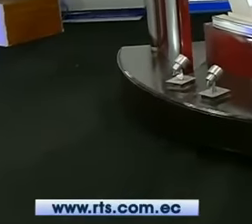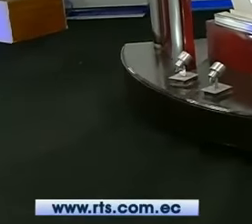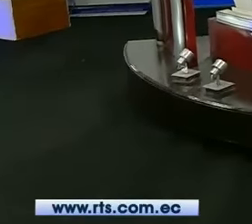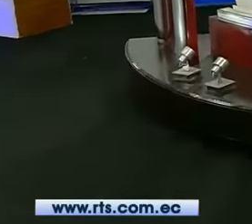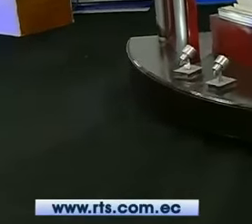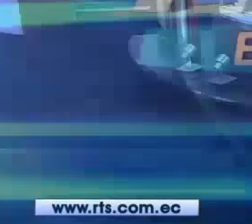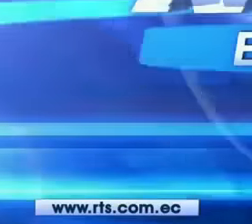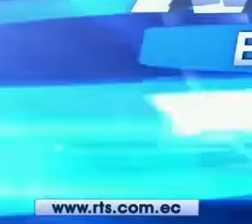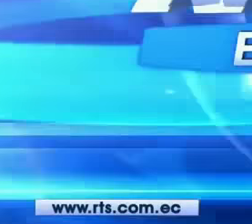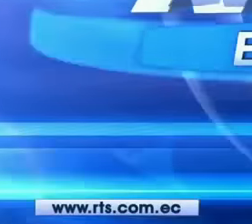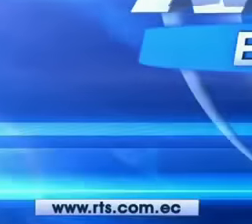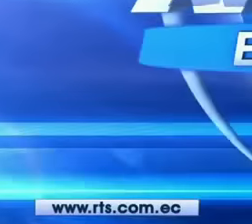comunidad en la mañana